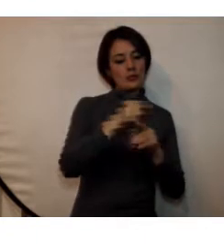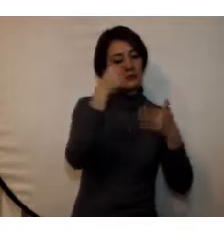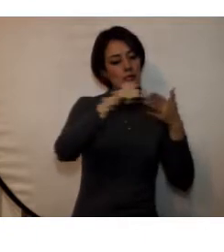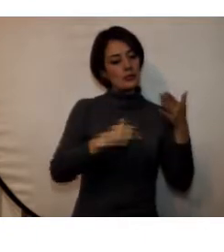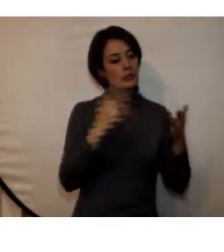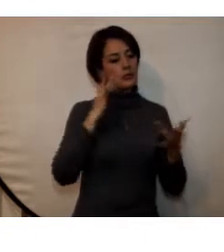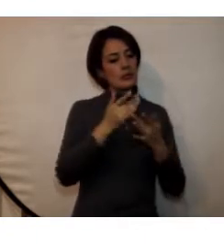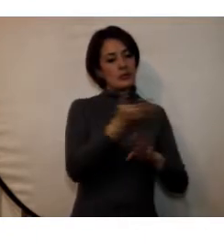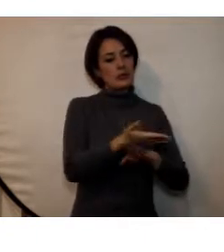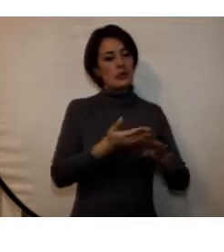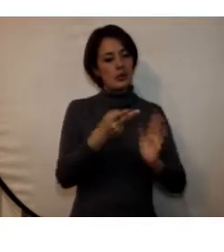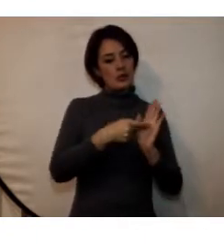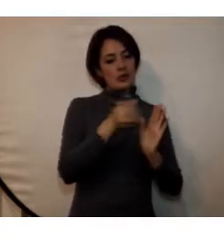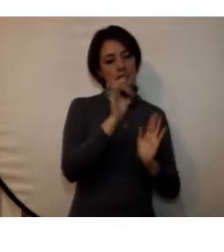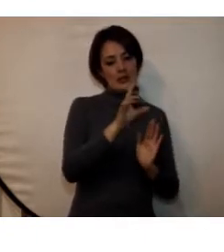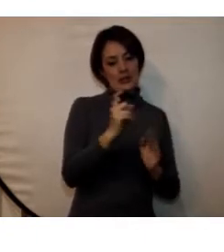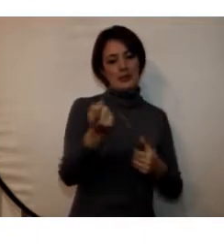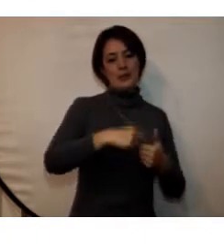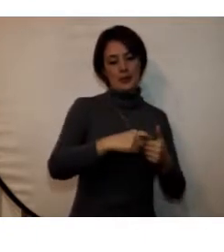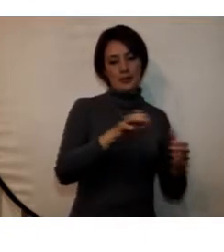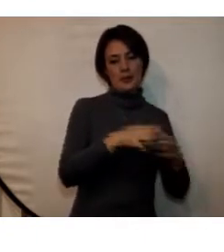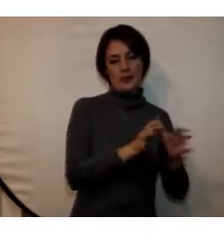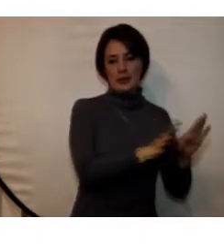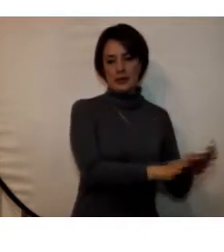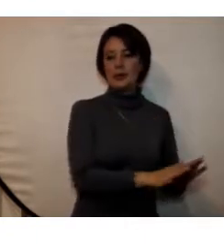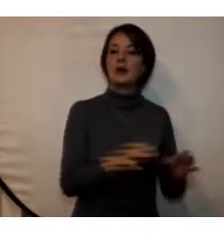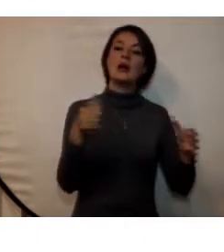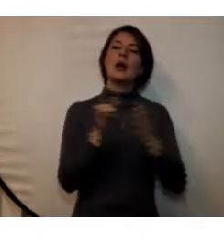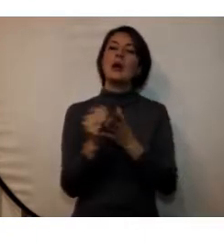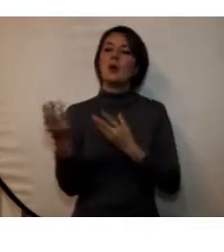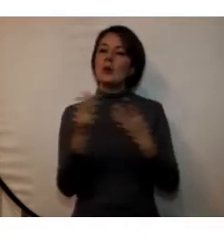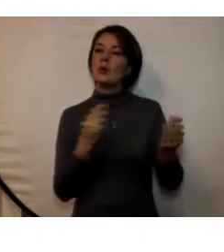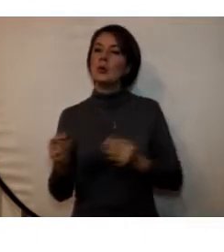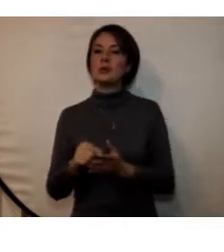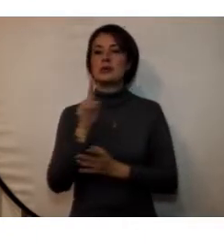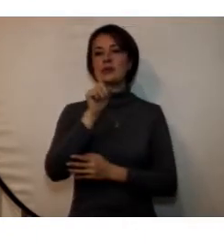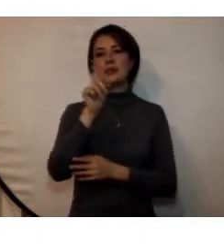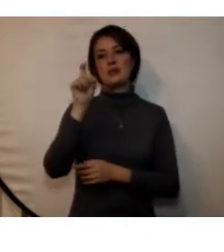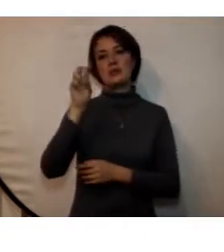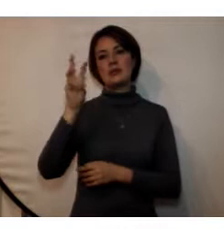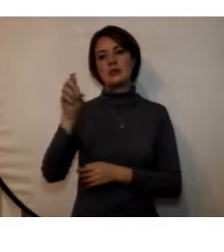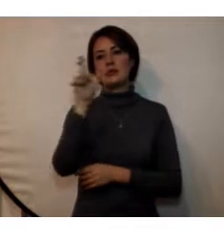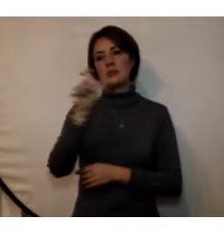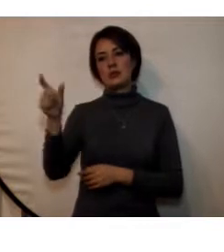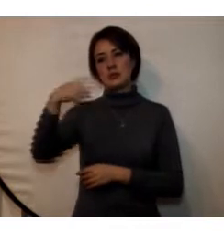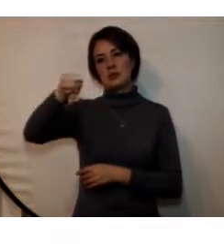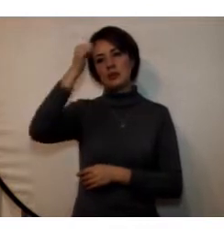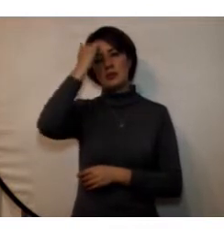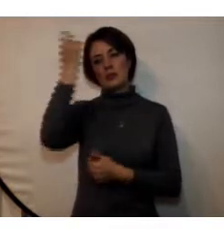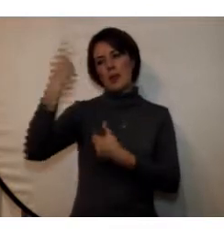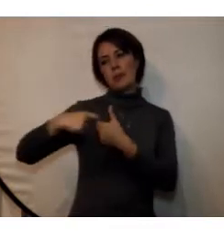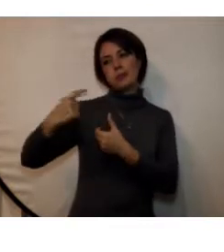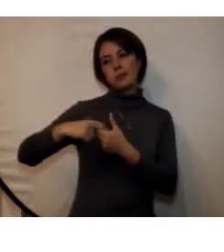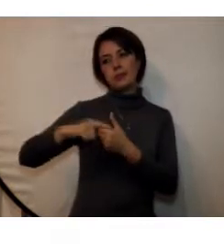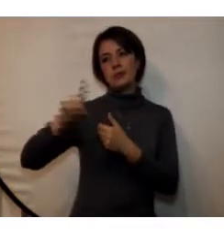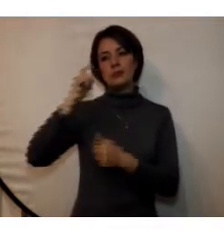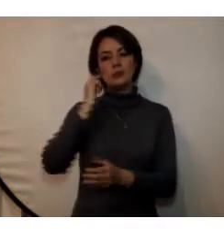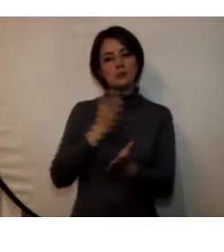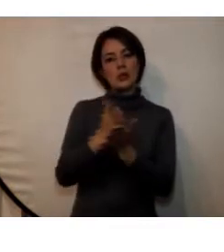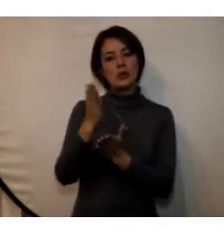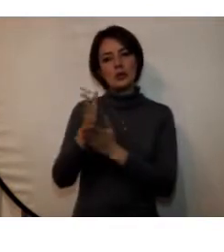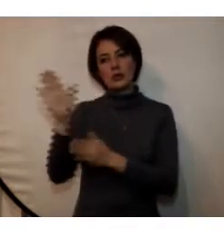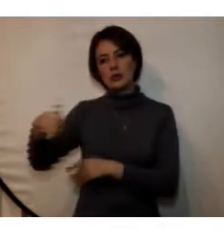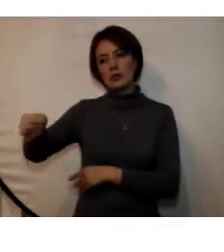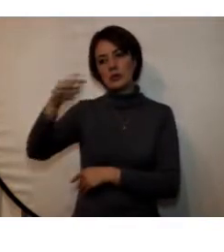de 2015 de conciencias estos grupos están conformados por 168 docentes investigadores vinculados como docentes de carrera y